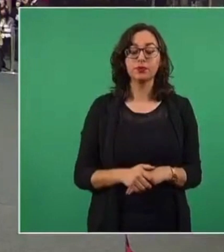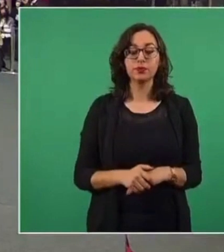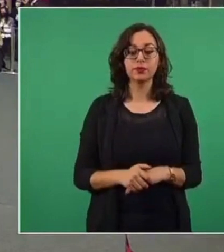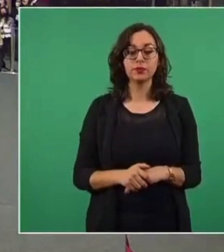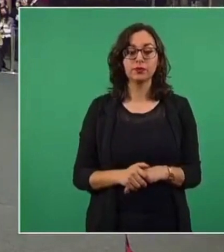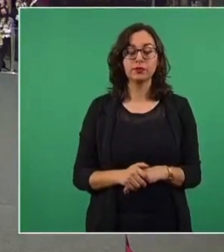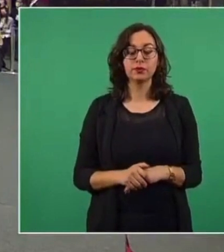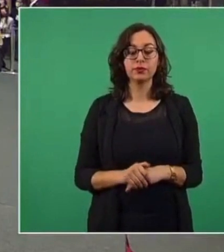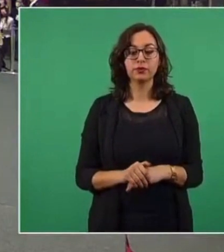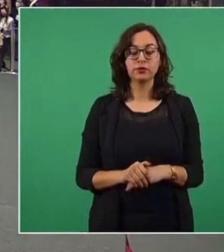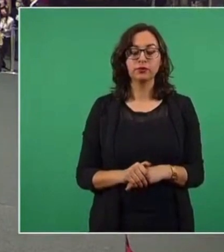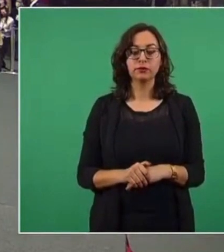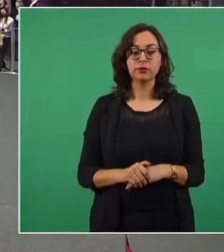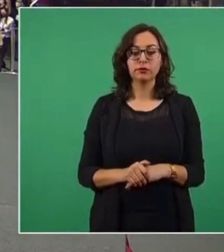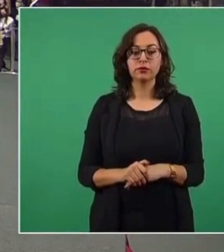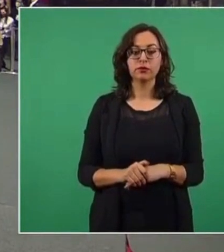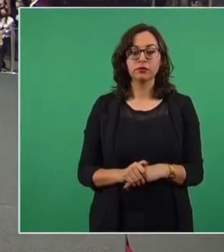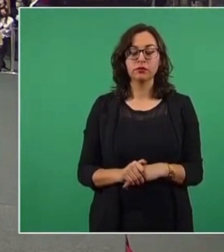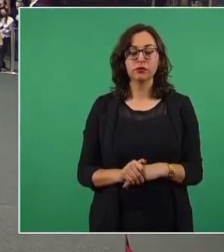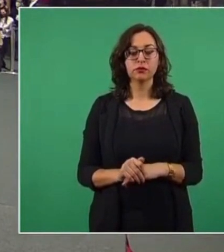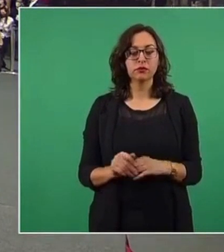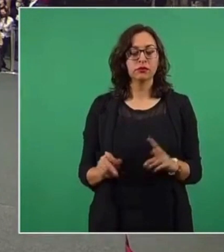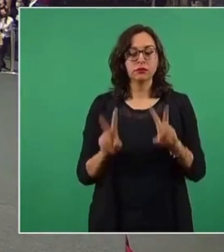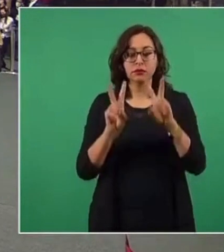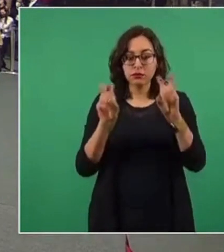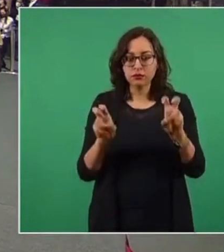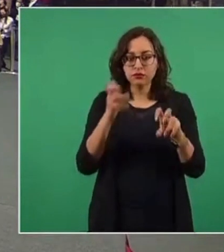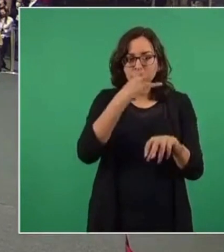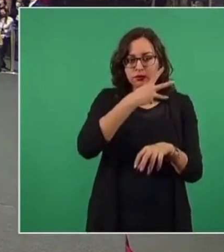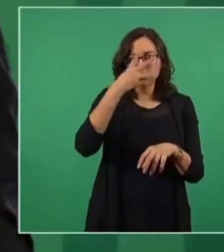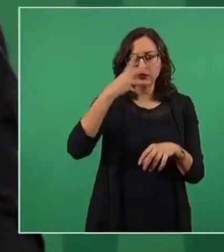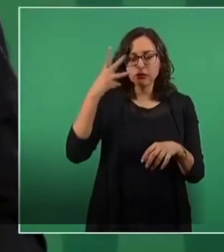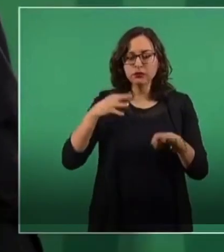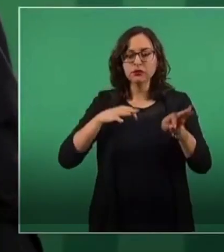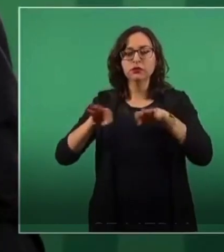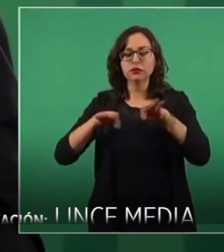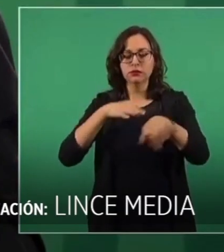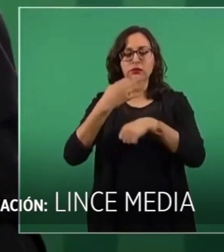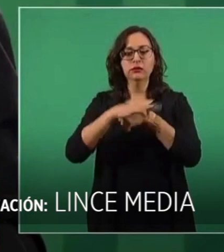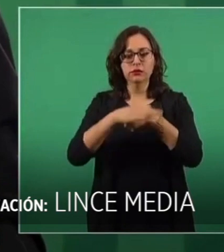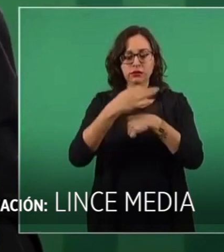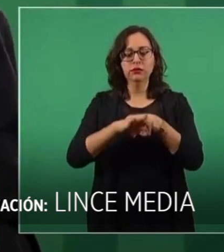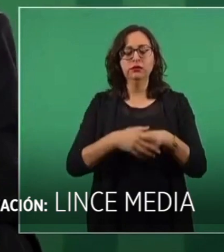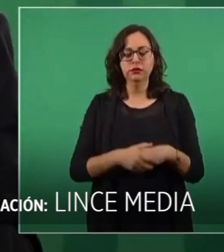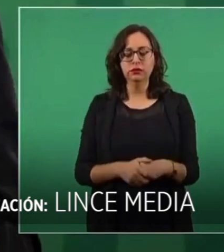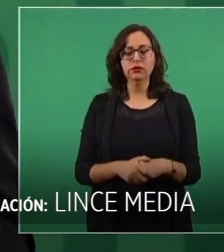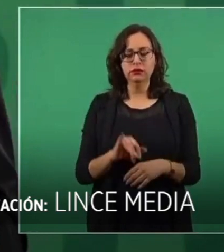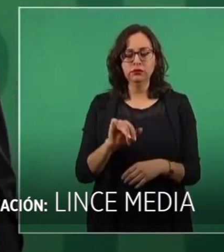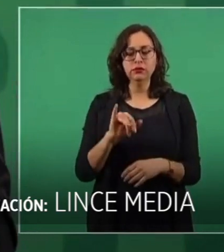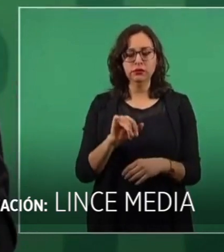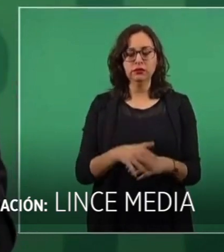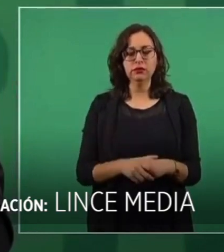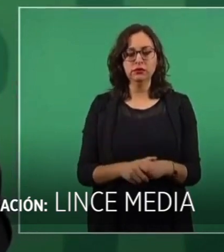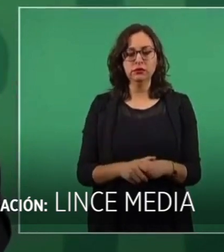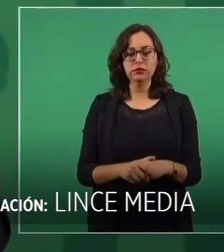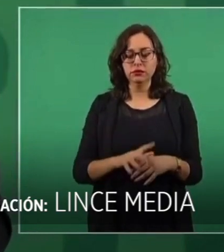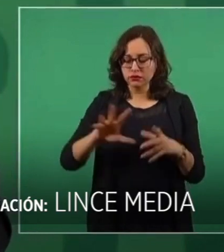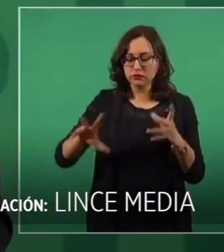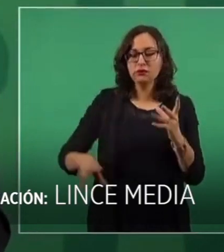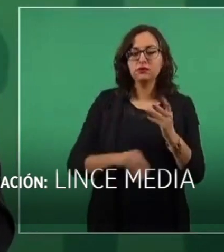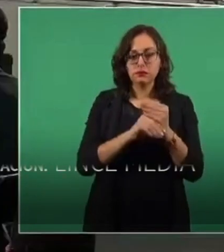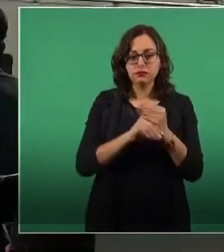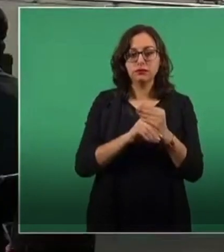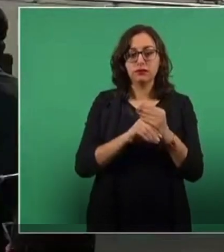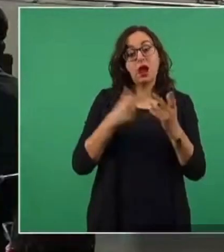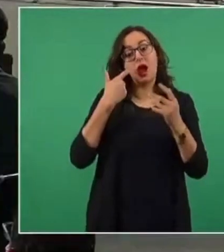Ah, no, eso sí es un tema, ampliar el número de visas para trabajo temporal. ¿Está incluido? Sí, sí está incluido y vamos a